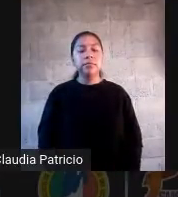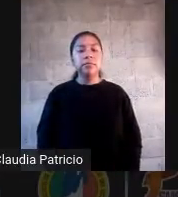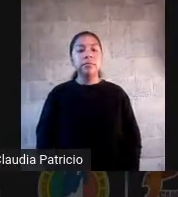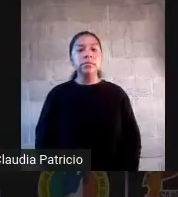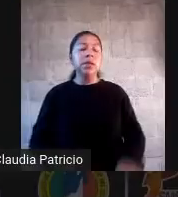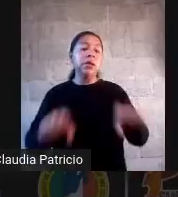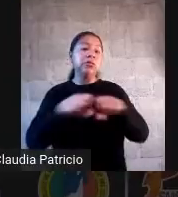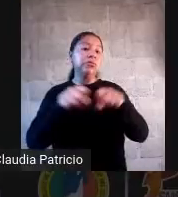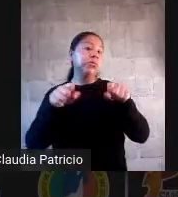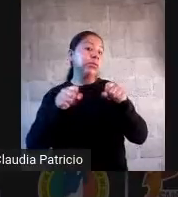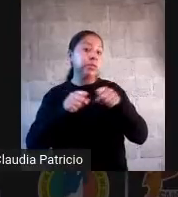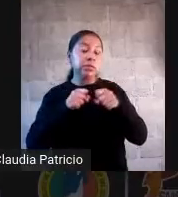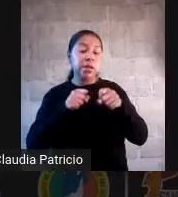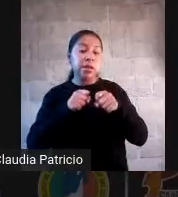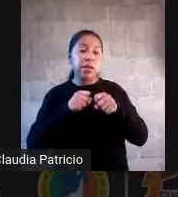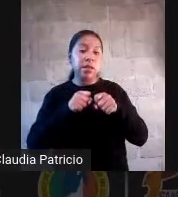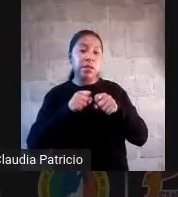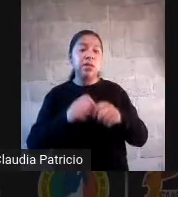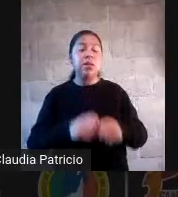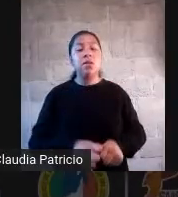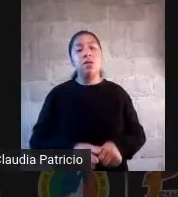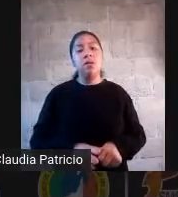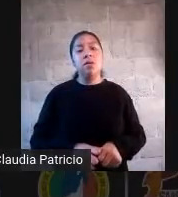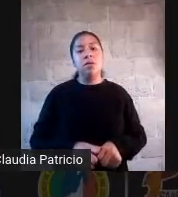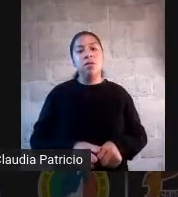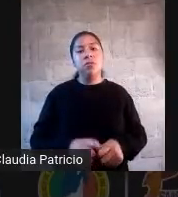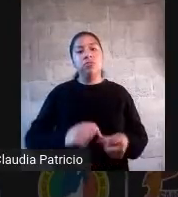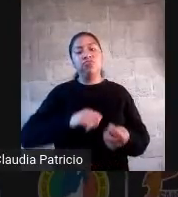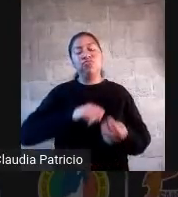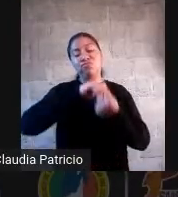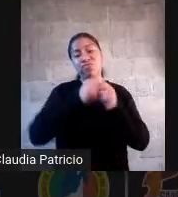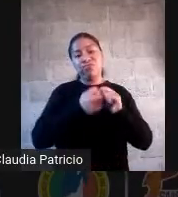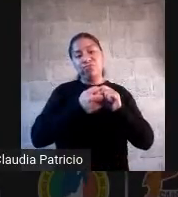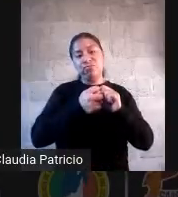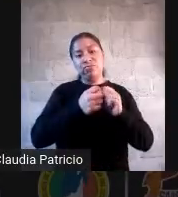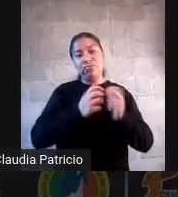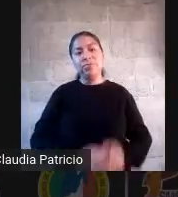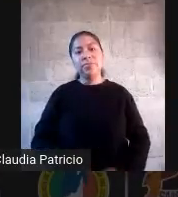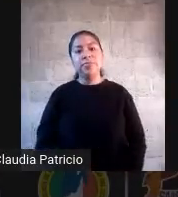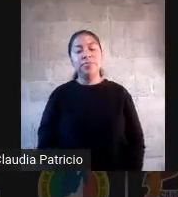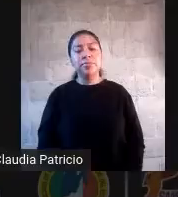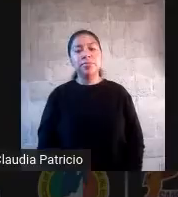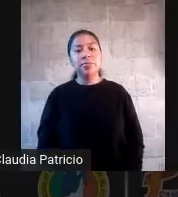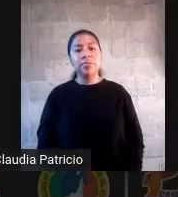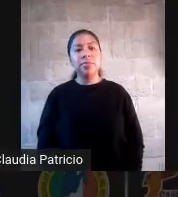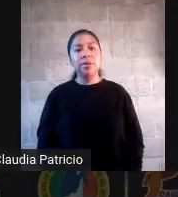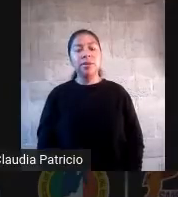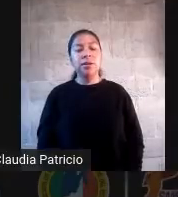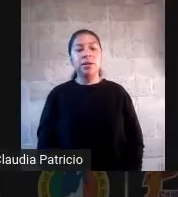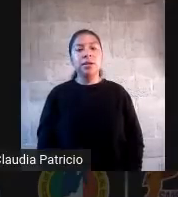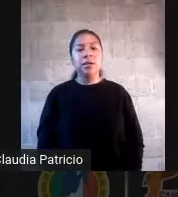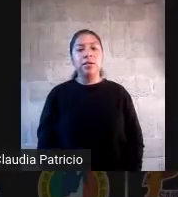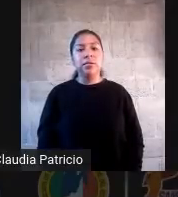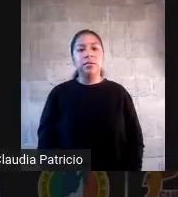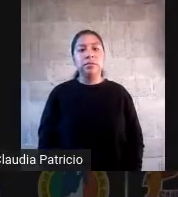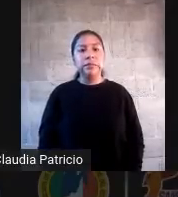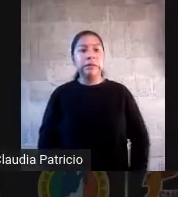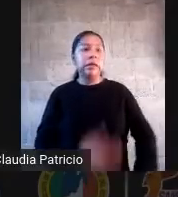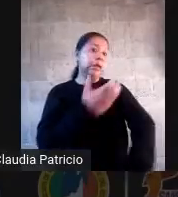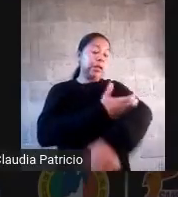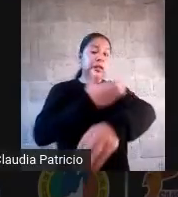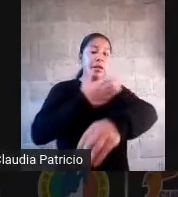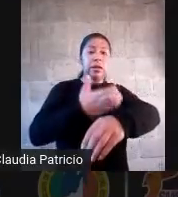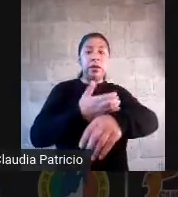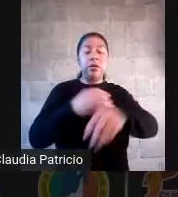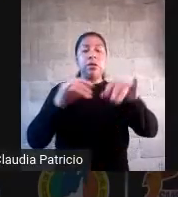equipos, o coincidimos en una plataforma digital, o coincidimos, si los semáforos así lo permiten, en una sesión presencial,